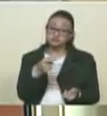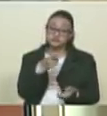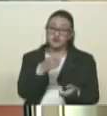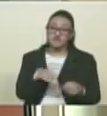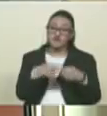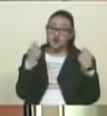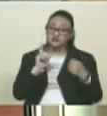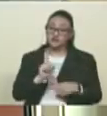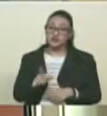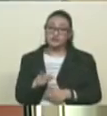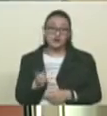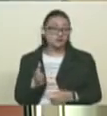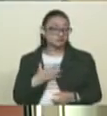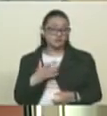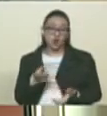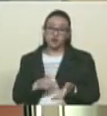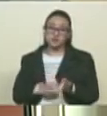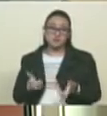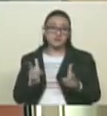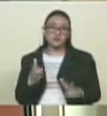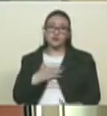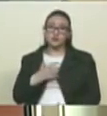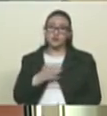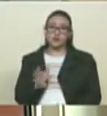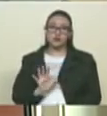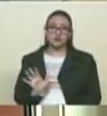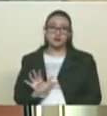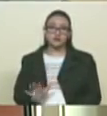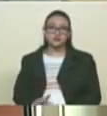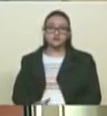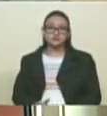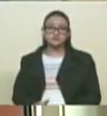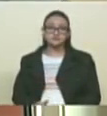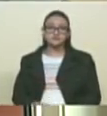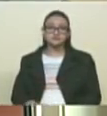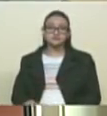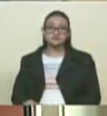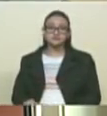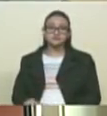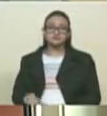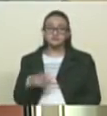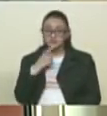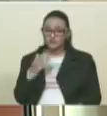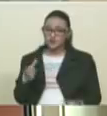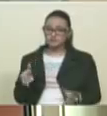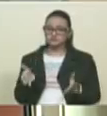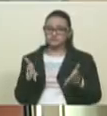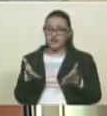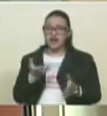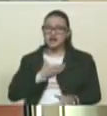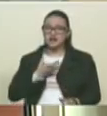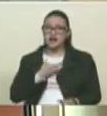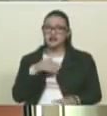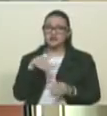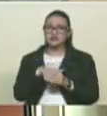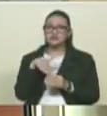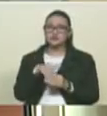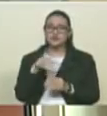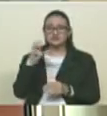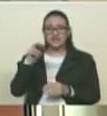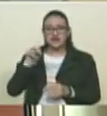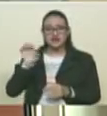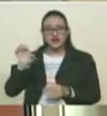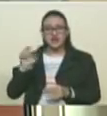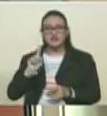Eso no se puede permitir. Y en el marco de una elección, como es el caso de la elección de alcaldes, el Consejo Nacional Electoral tiene que